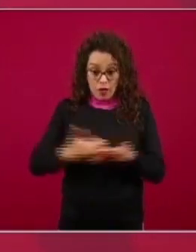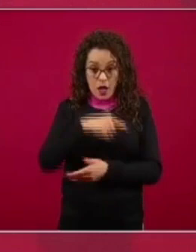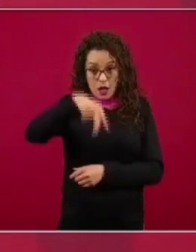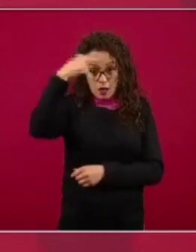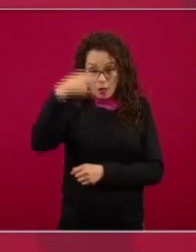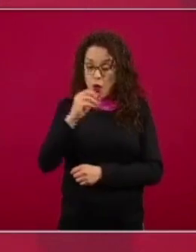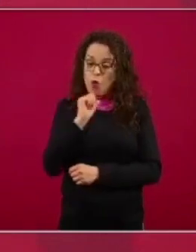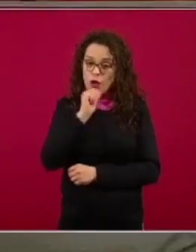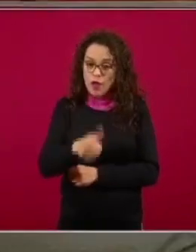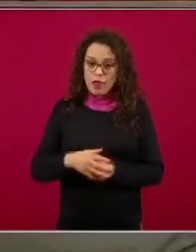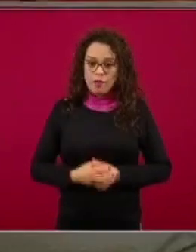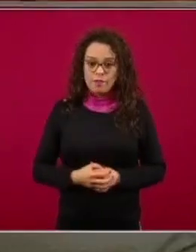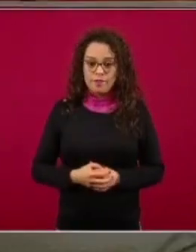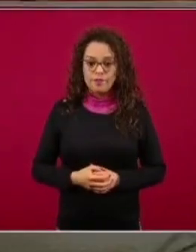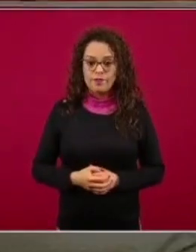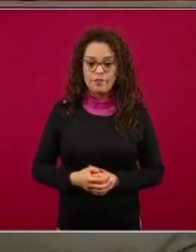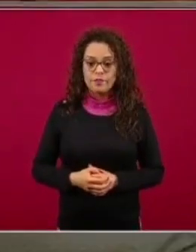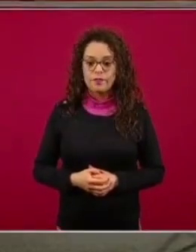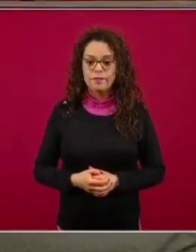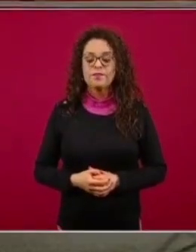Liliana Noble Pulso Saludable